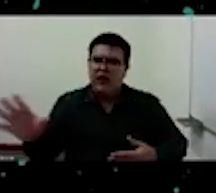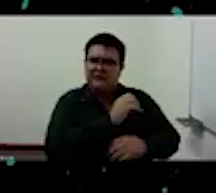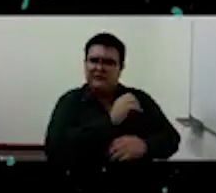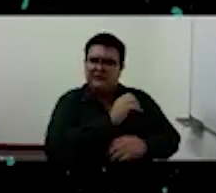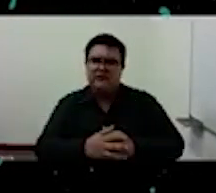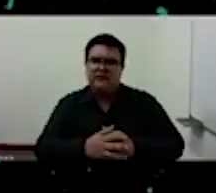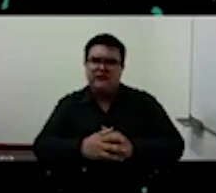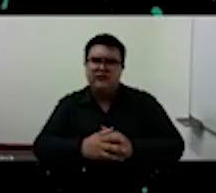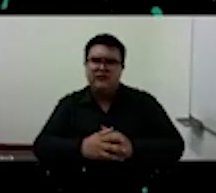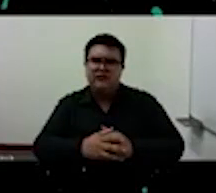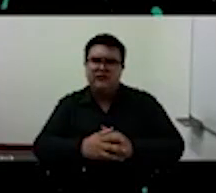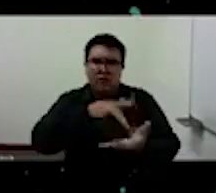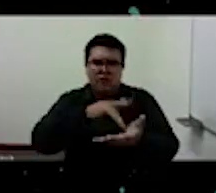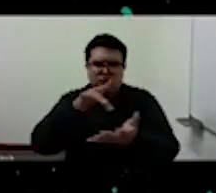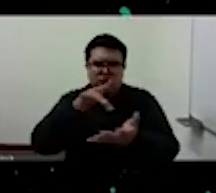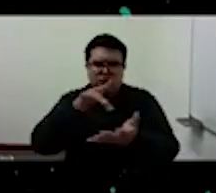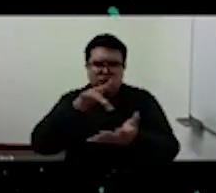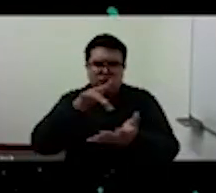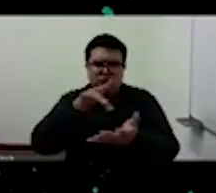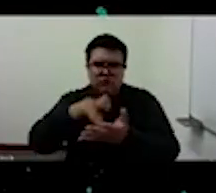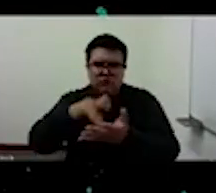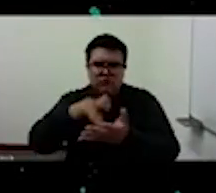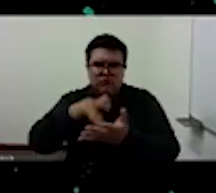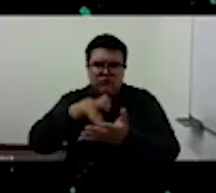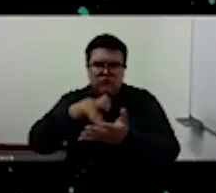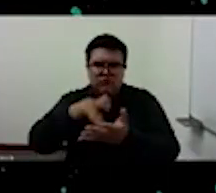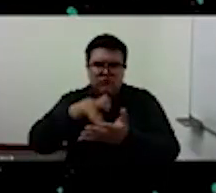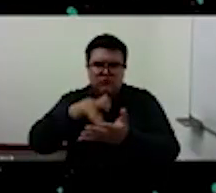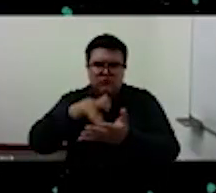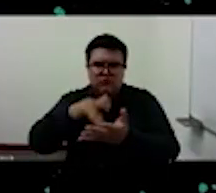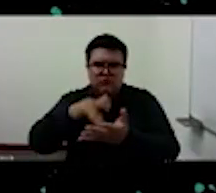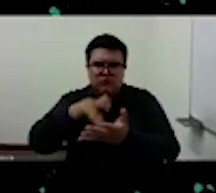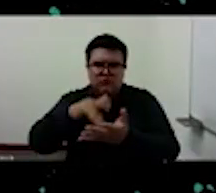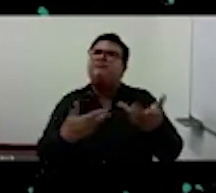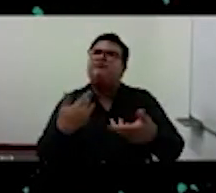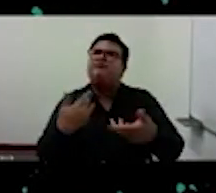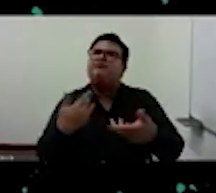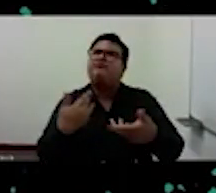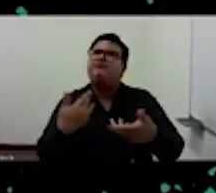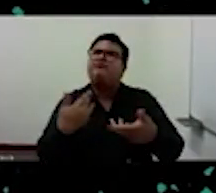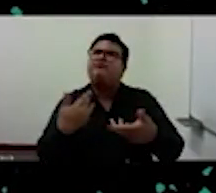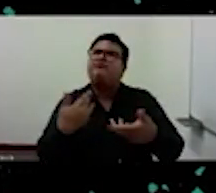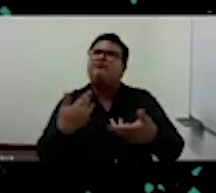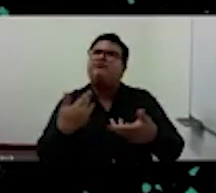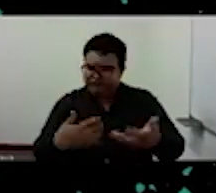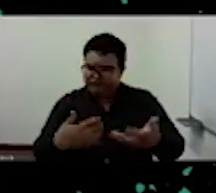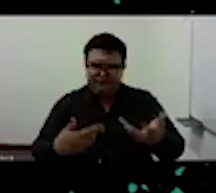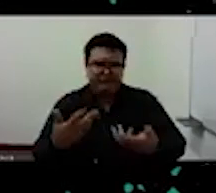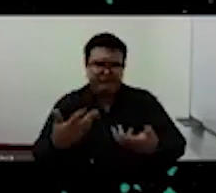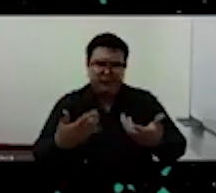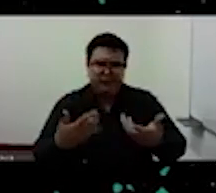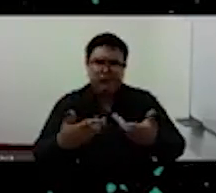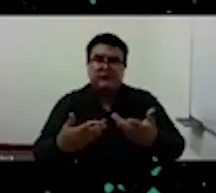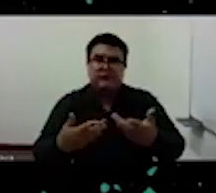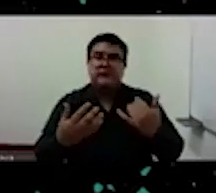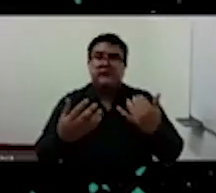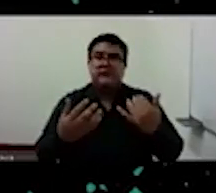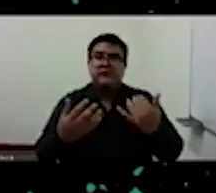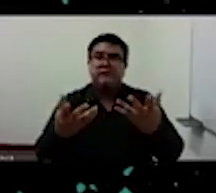participantes en esta reunión.